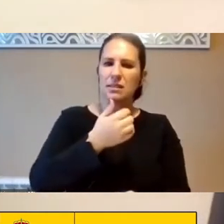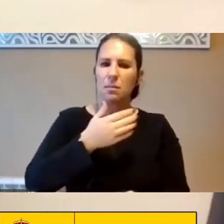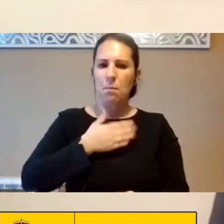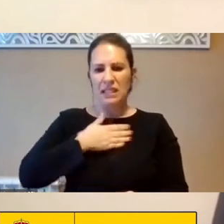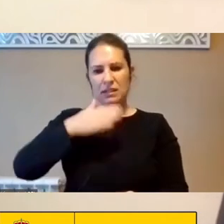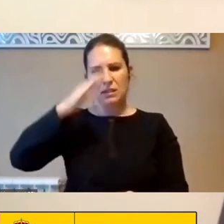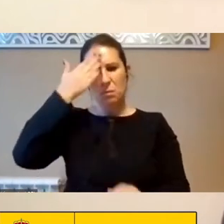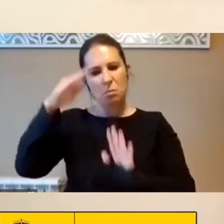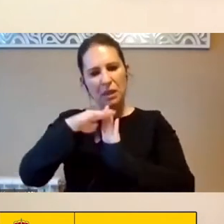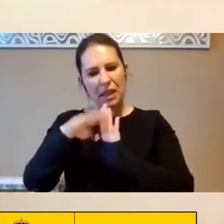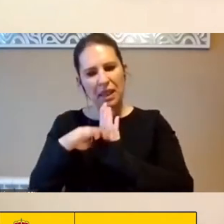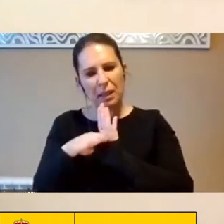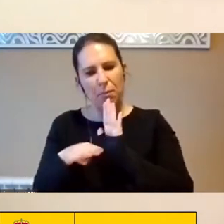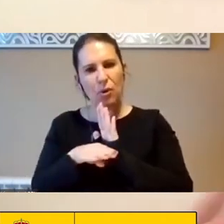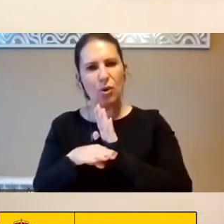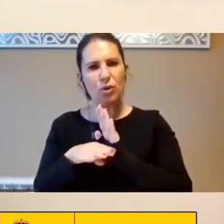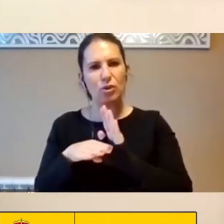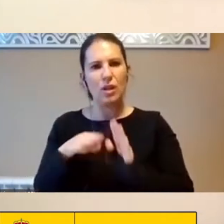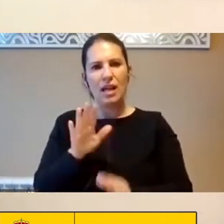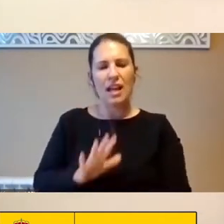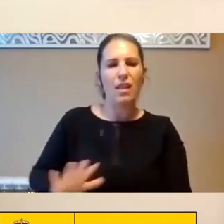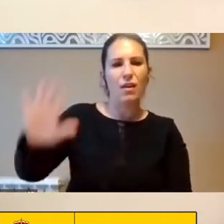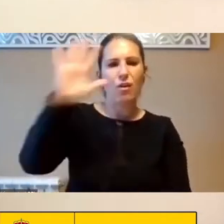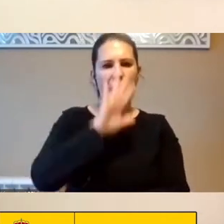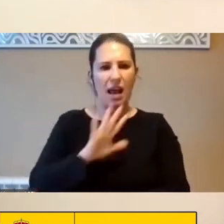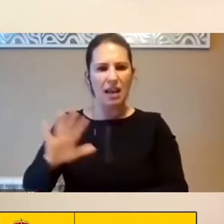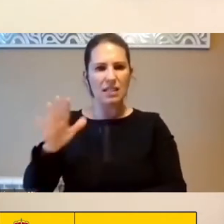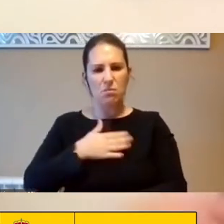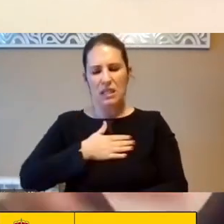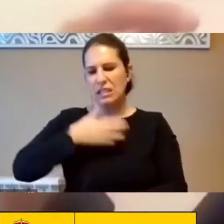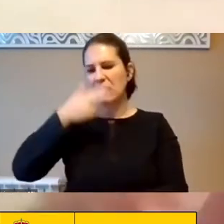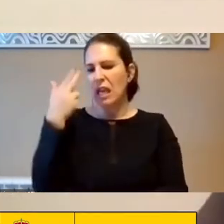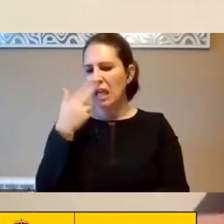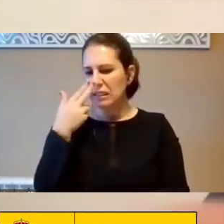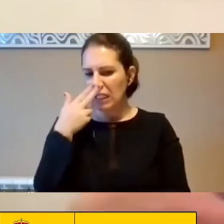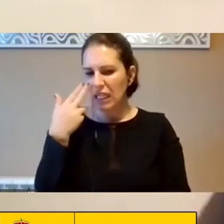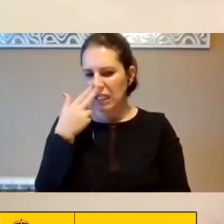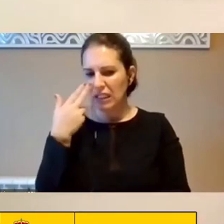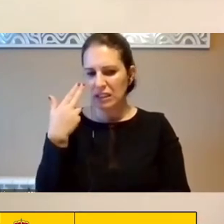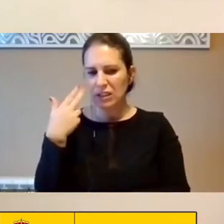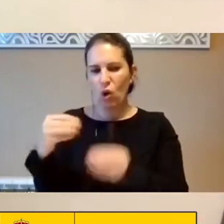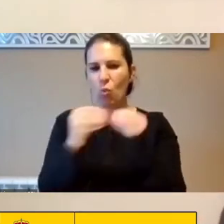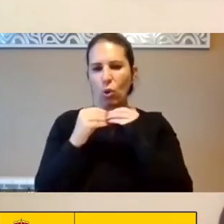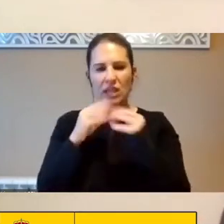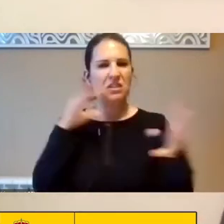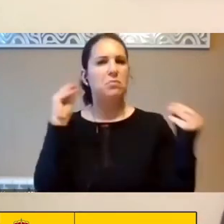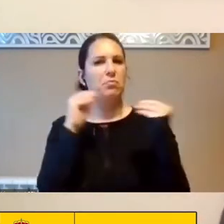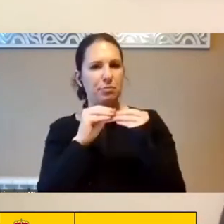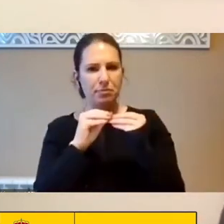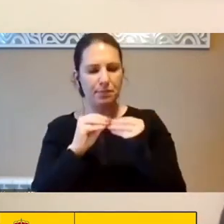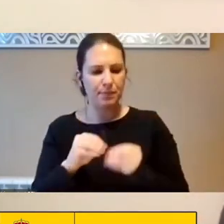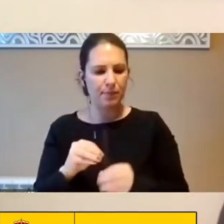A nuestros Principios Nacionales Y a nuestros Intereses Comunes Yo creo Que